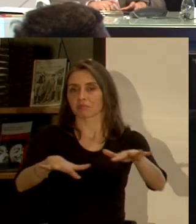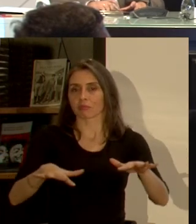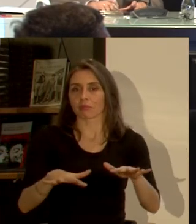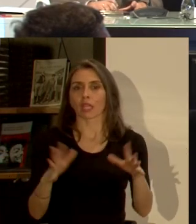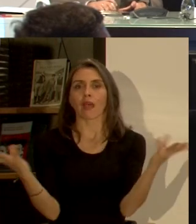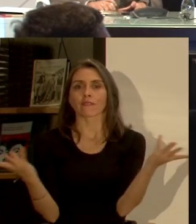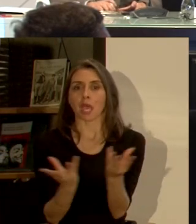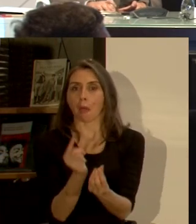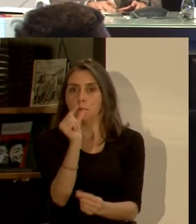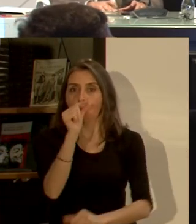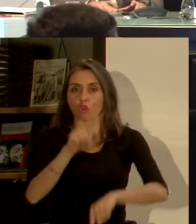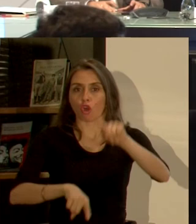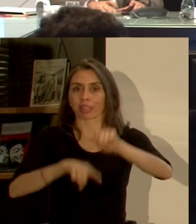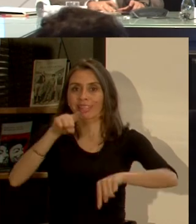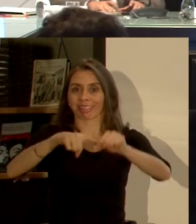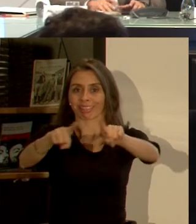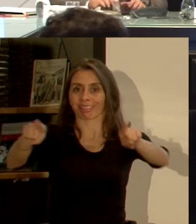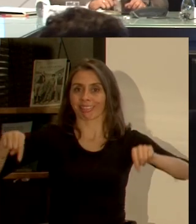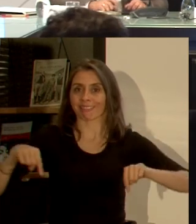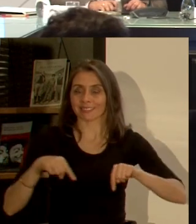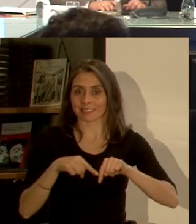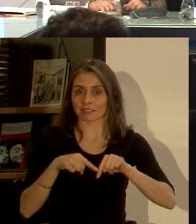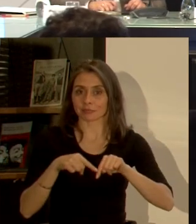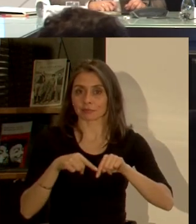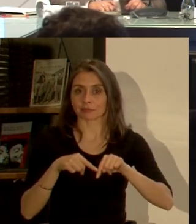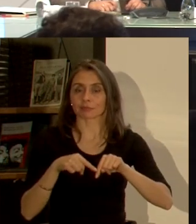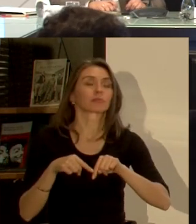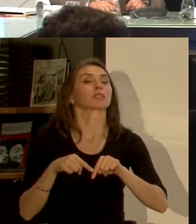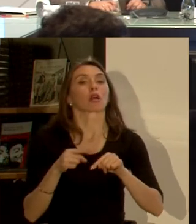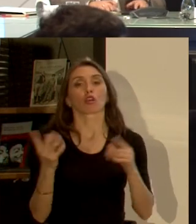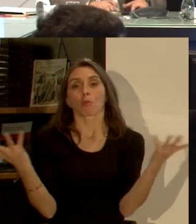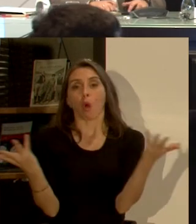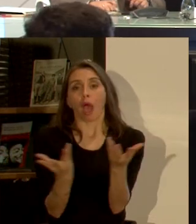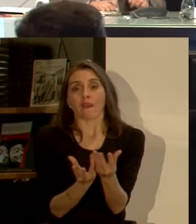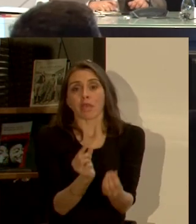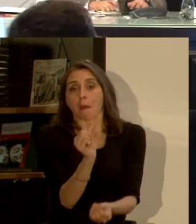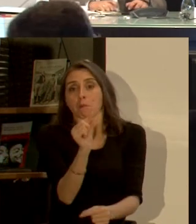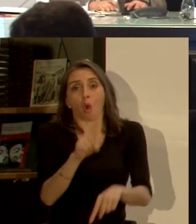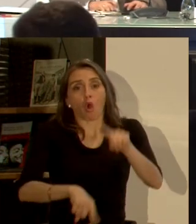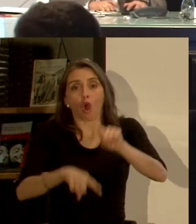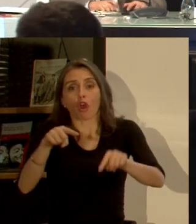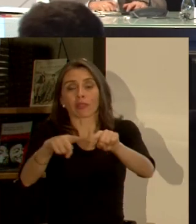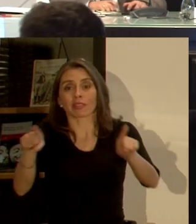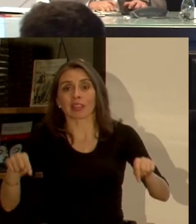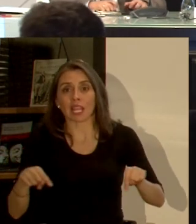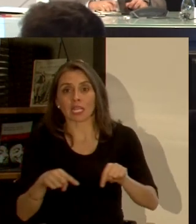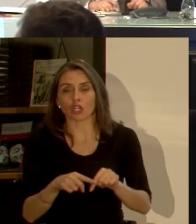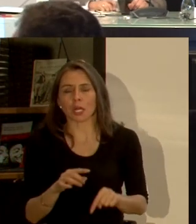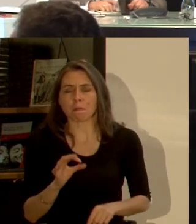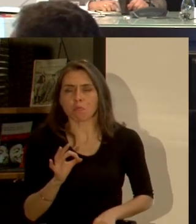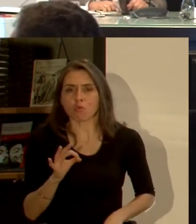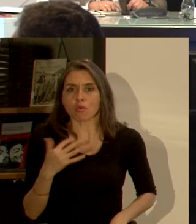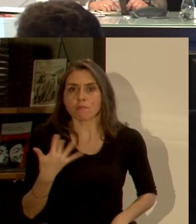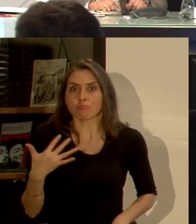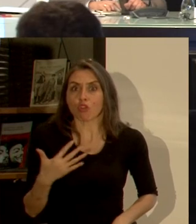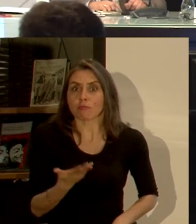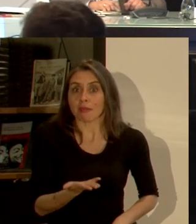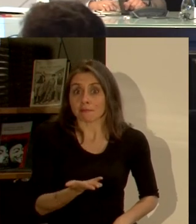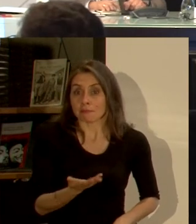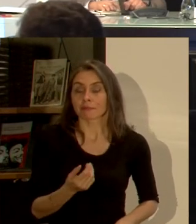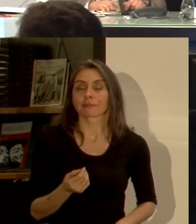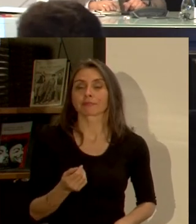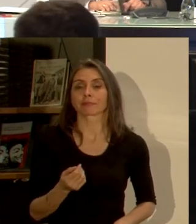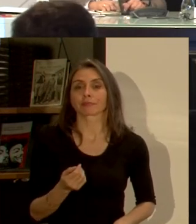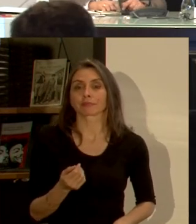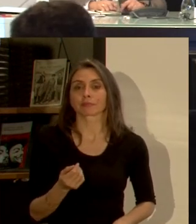escaso y por su lógica de escaso es súper estratégico y